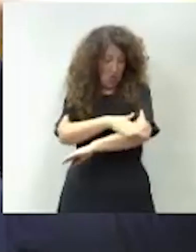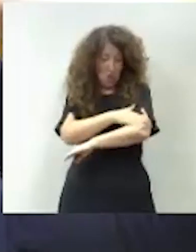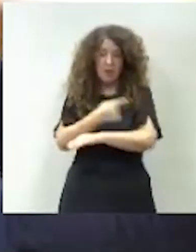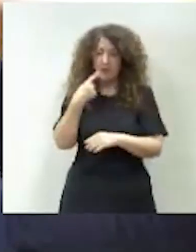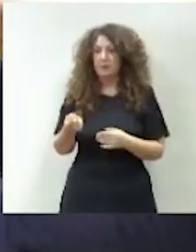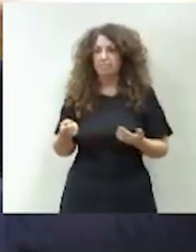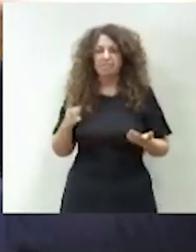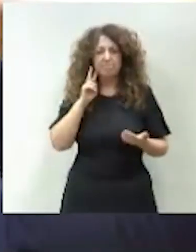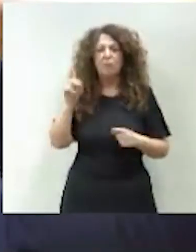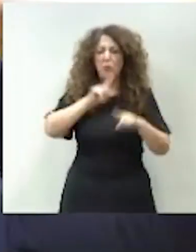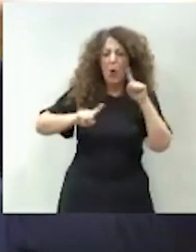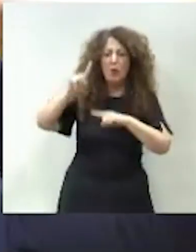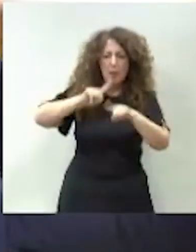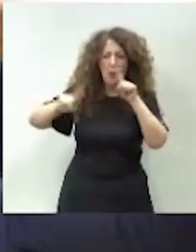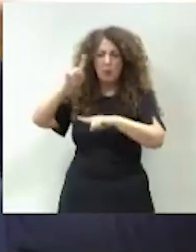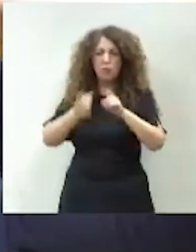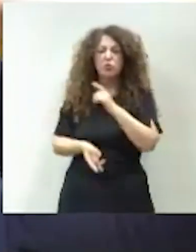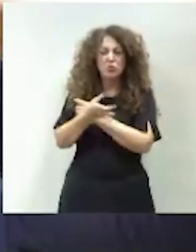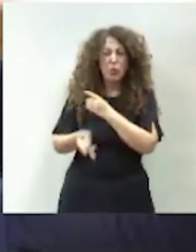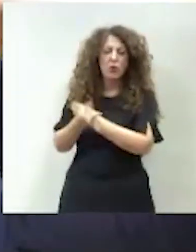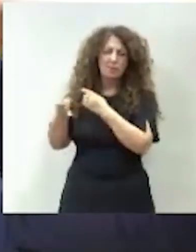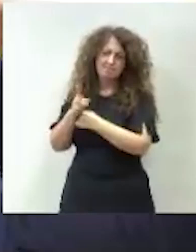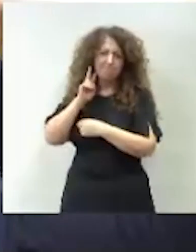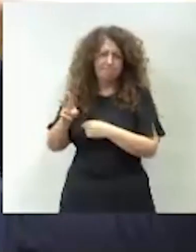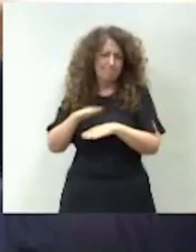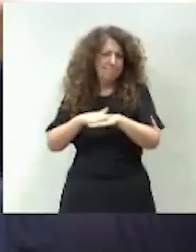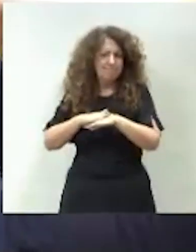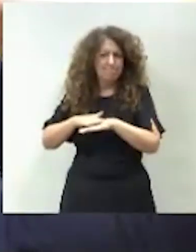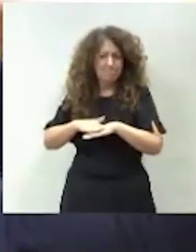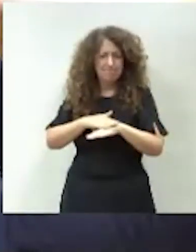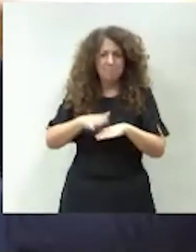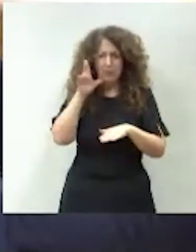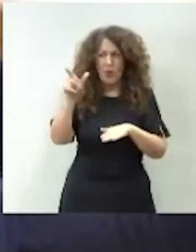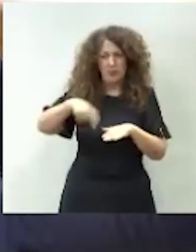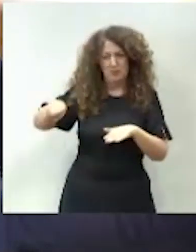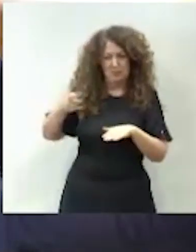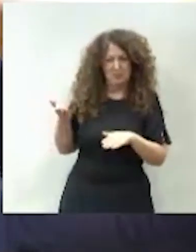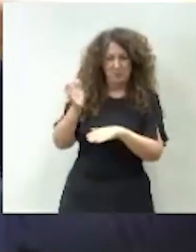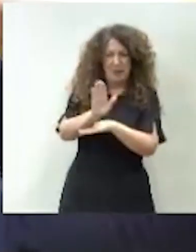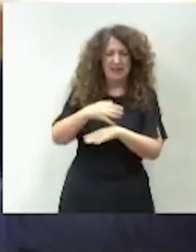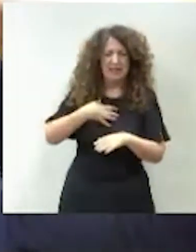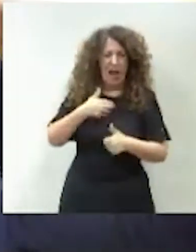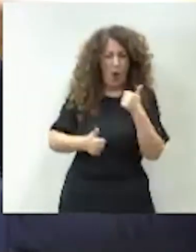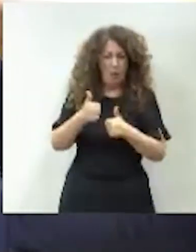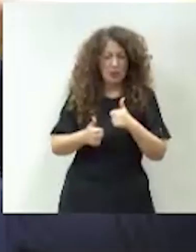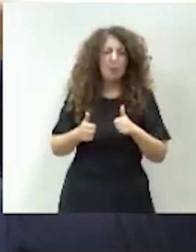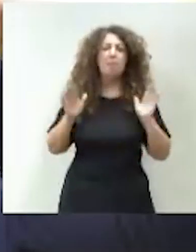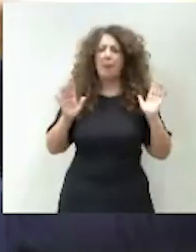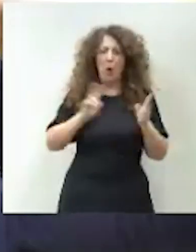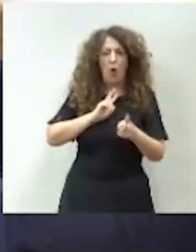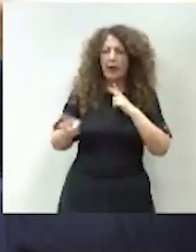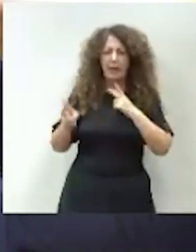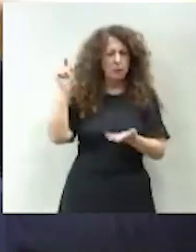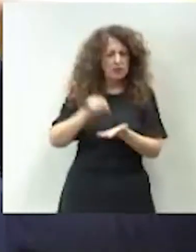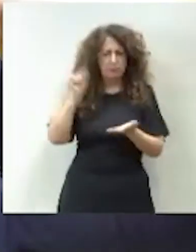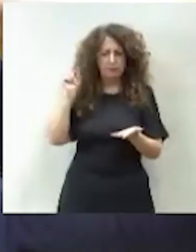lamentar los problemas que lógicamente se les pudo causar a las personas que se iban a presentar en estas oposiciones, pero creo también que hubo una respuesta muy rápida